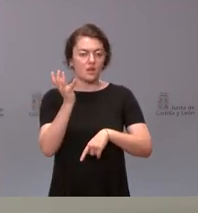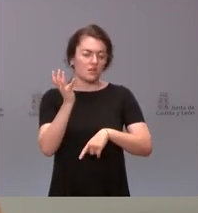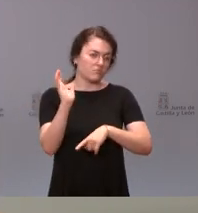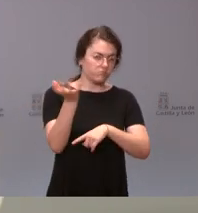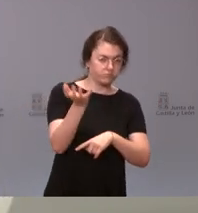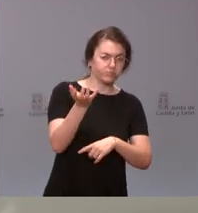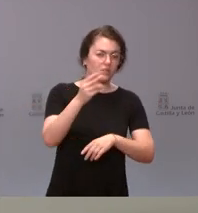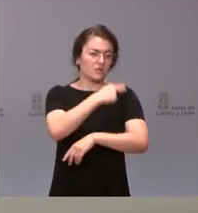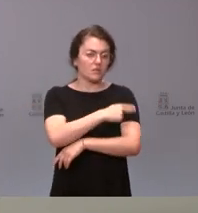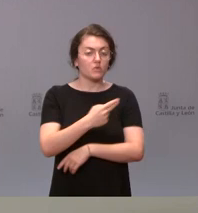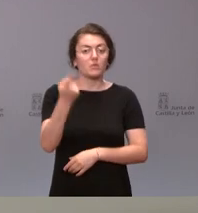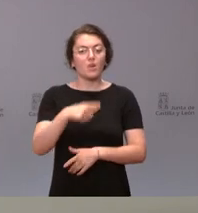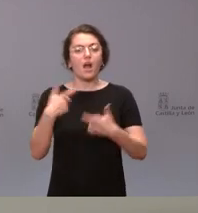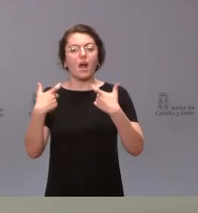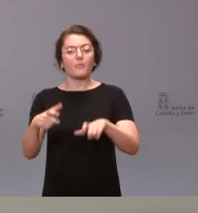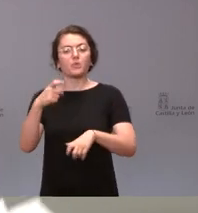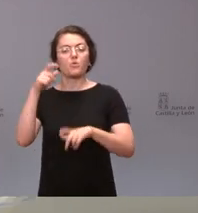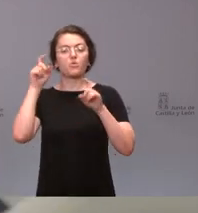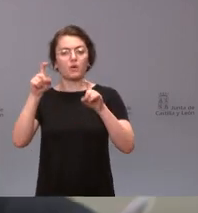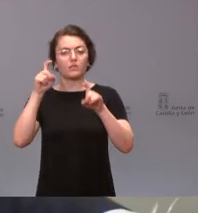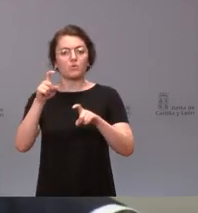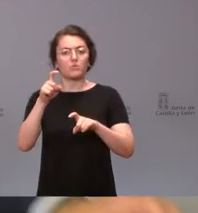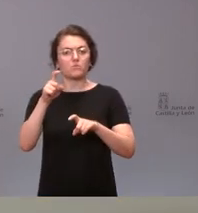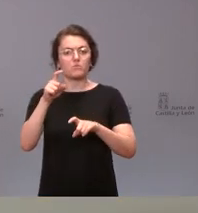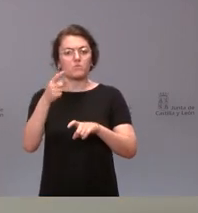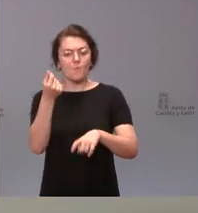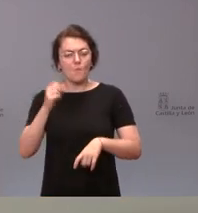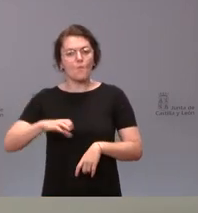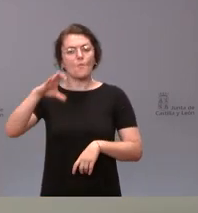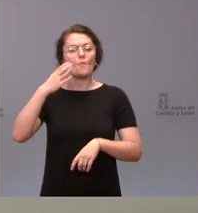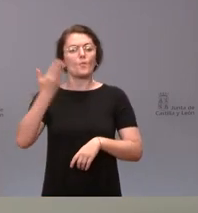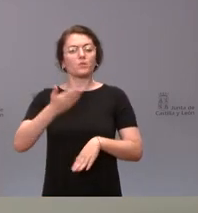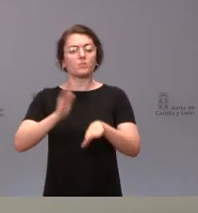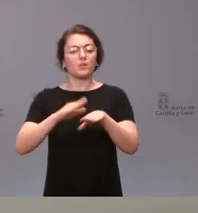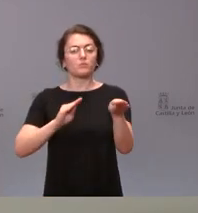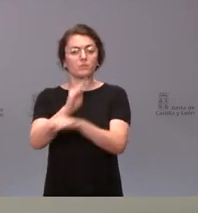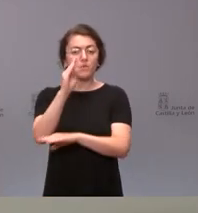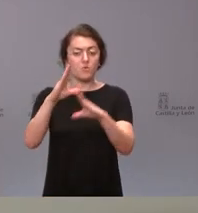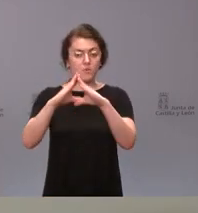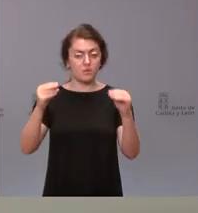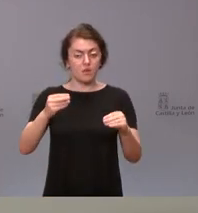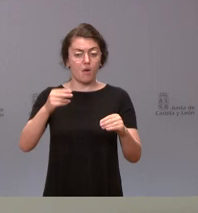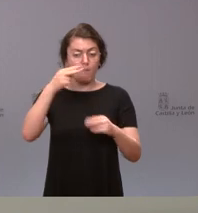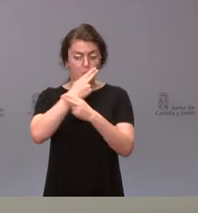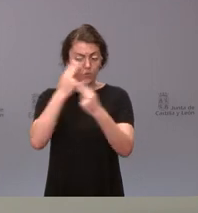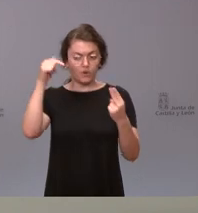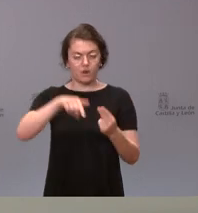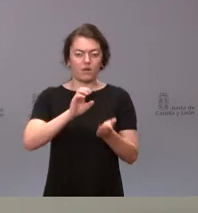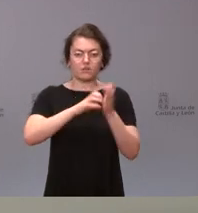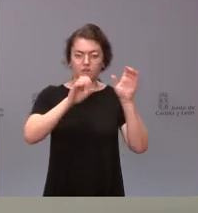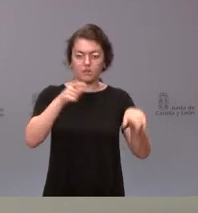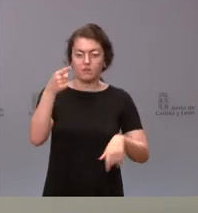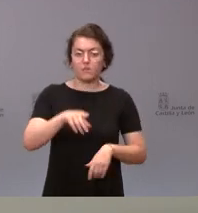En el ámbito educativo, cantidades ciertamente relevantes para financiar las universidades públicas de nuestra comunidad autónoma y para mejorar